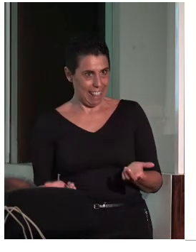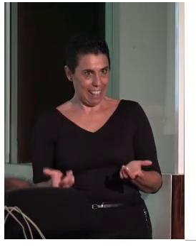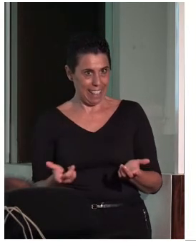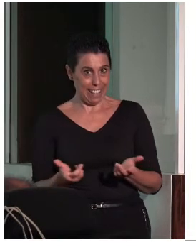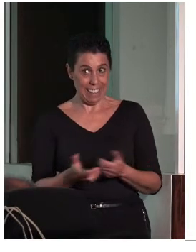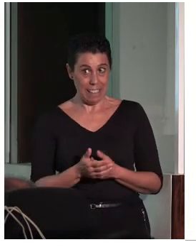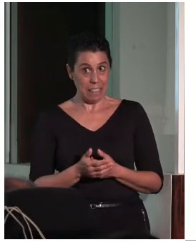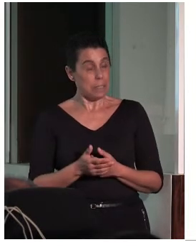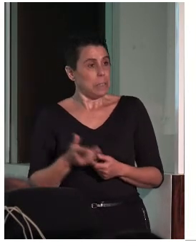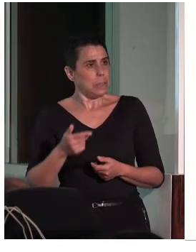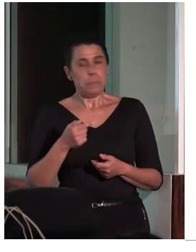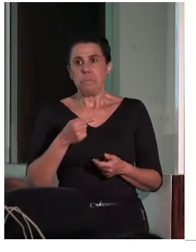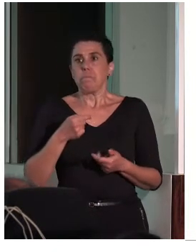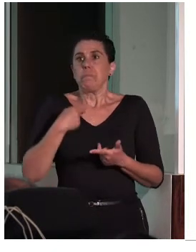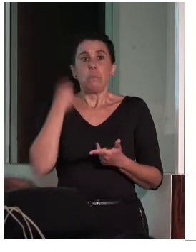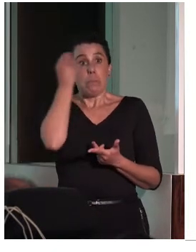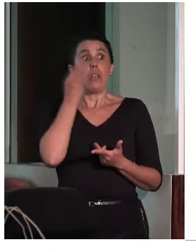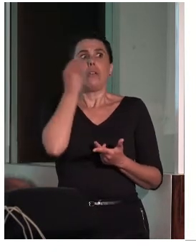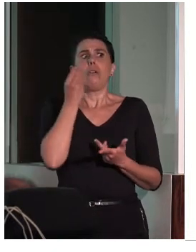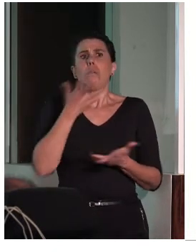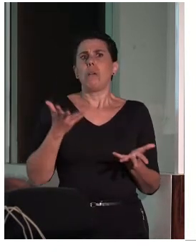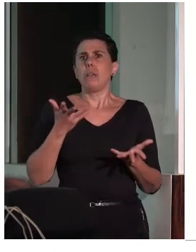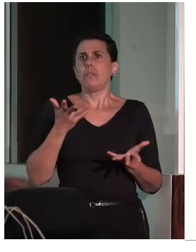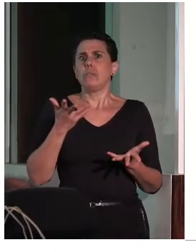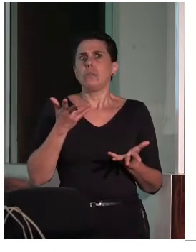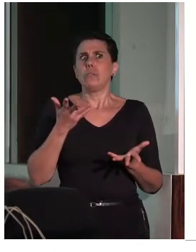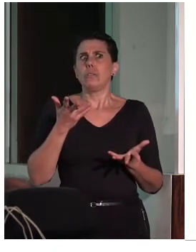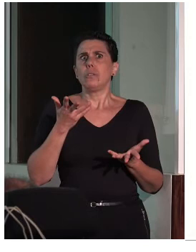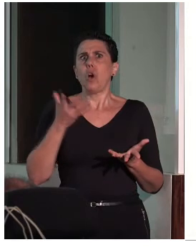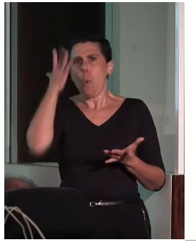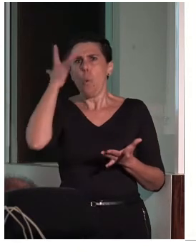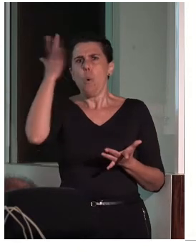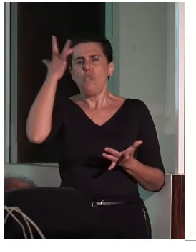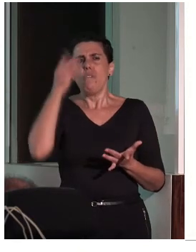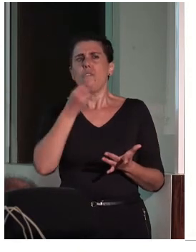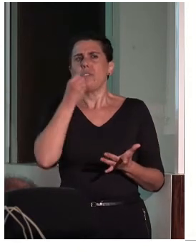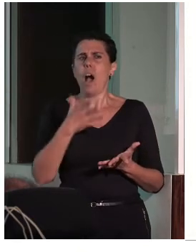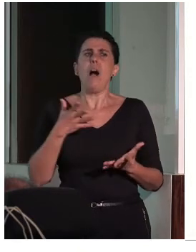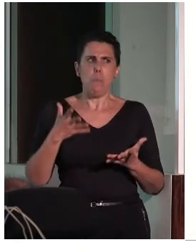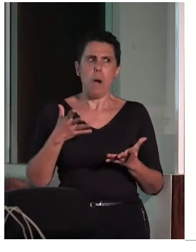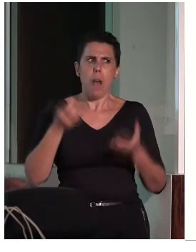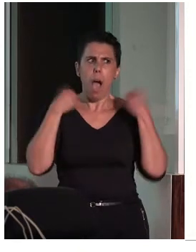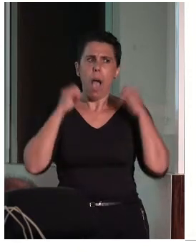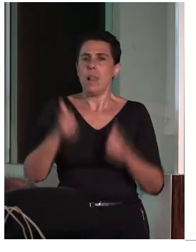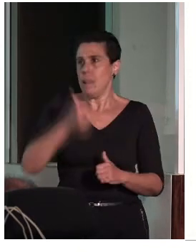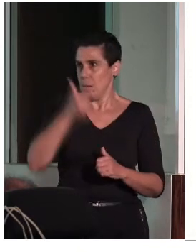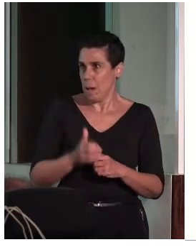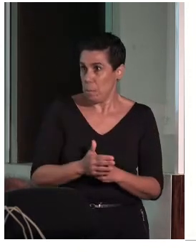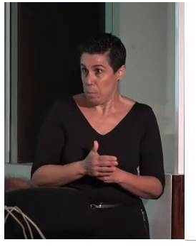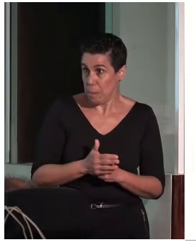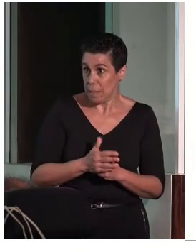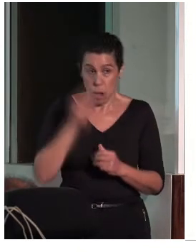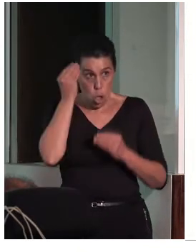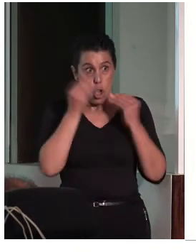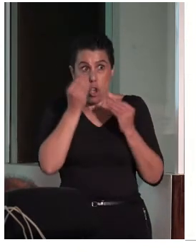Pero yo creo que ahí no hay nada más práctico que una buena filosofía y en ese sentido yo creo que habría dos o tres consideraciones